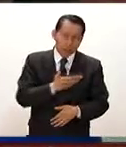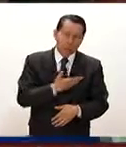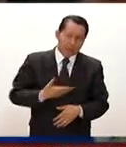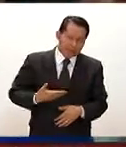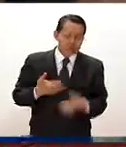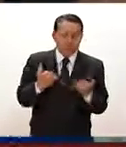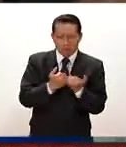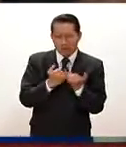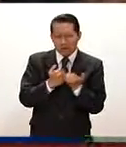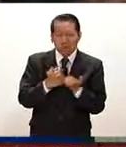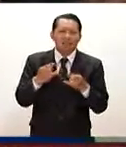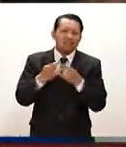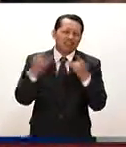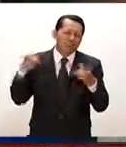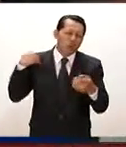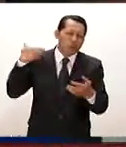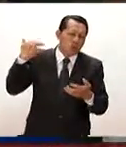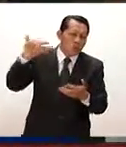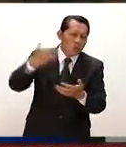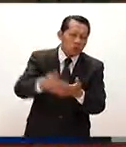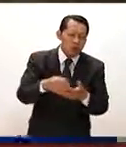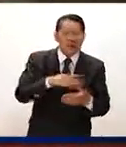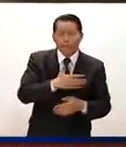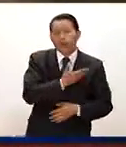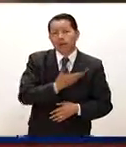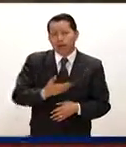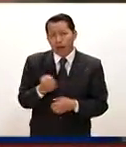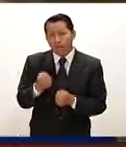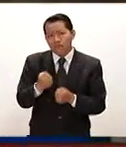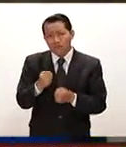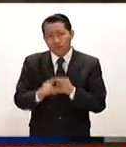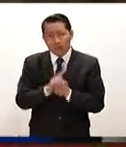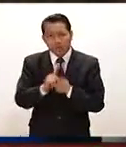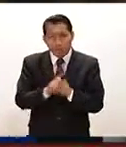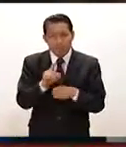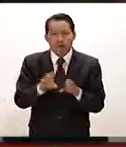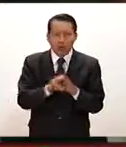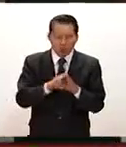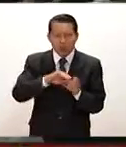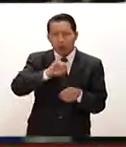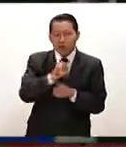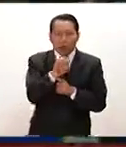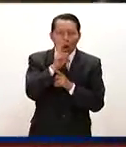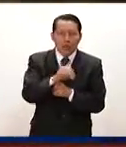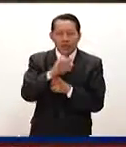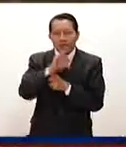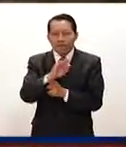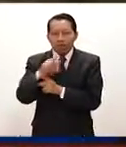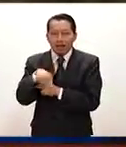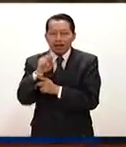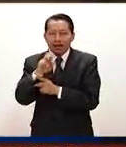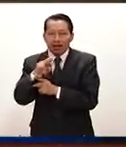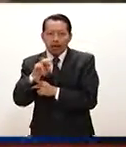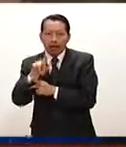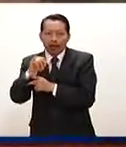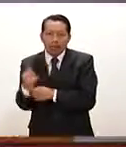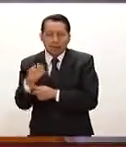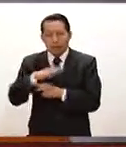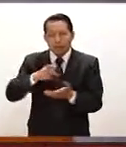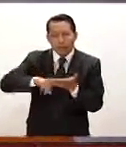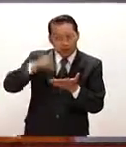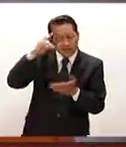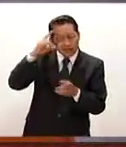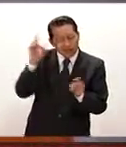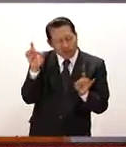lo largo de la historia hemos sabido de presidentes que han tenido fuertes problemas. Don F. Kennedy es uno de ellos, que tenía jaquecas